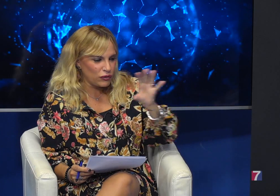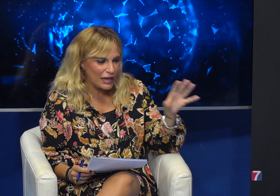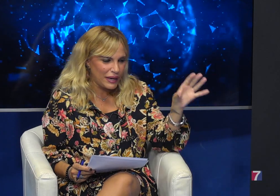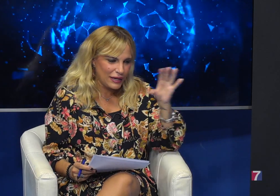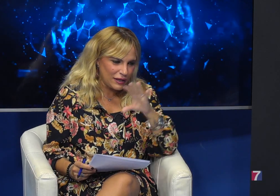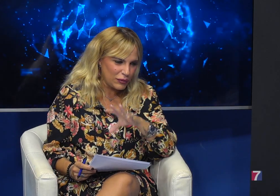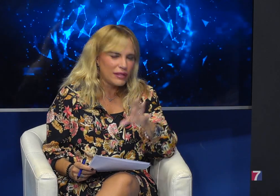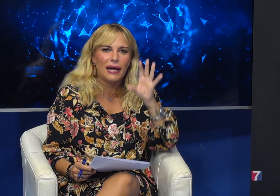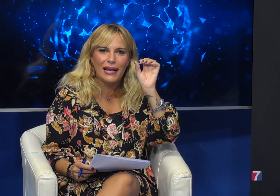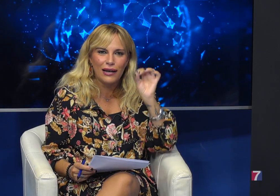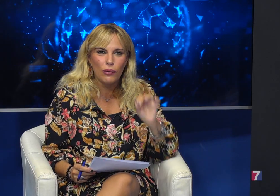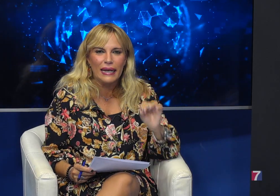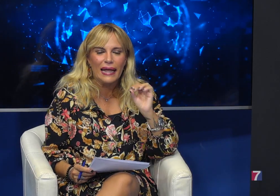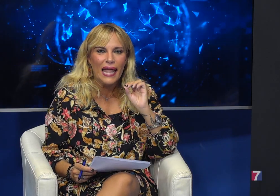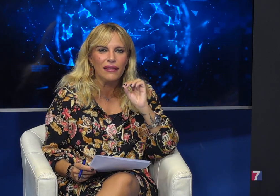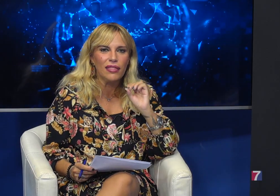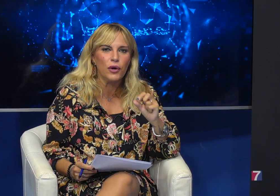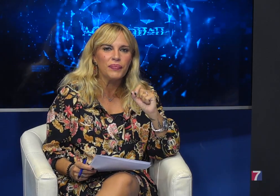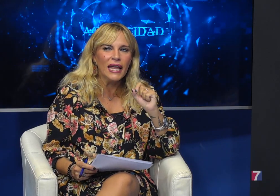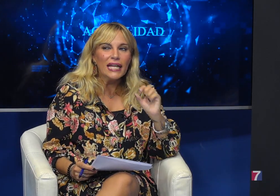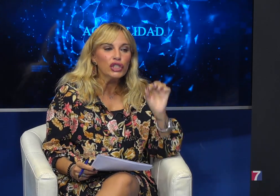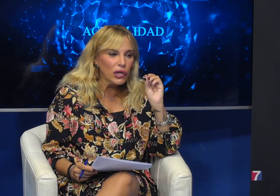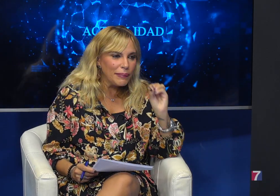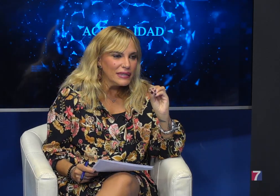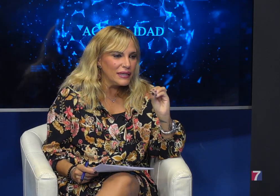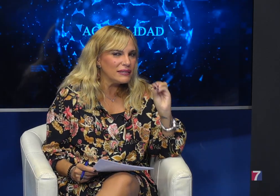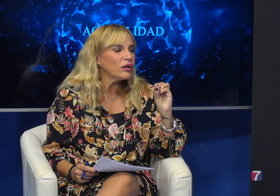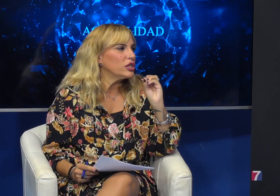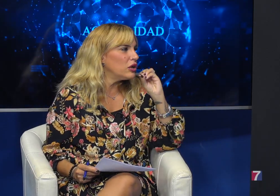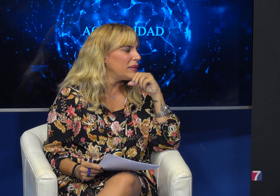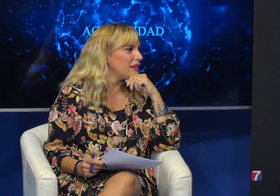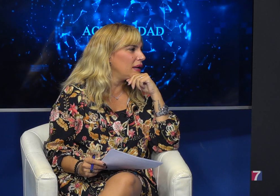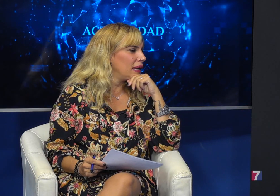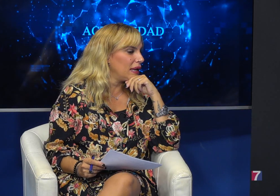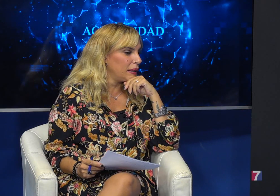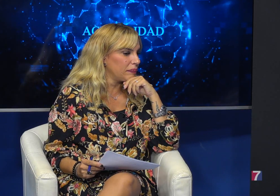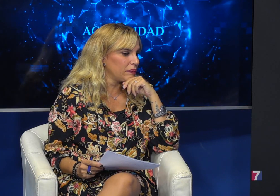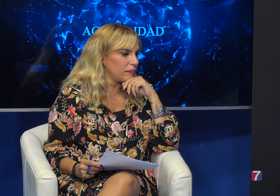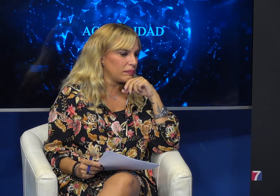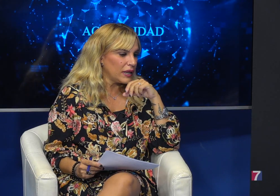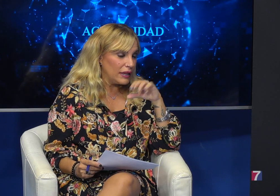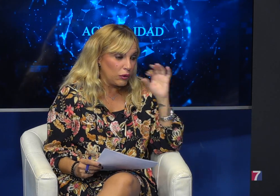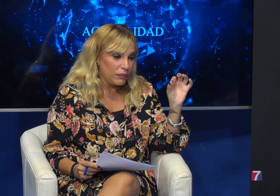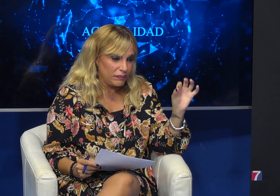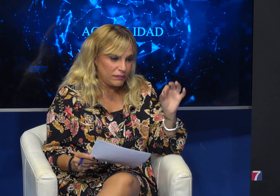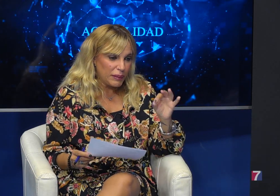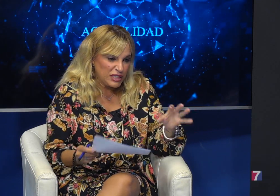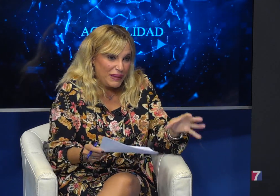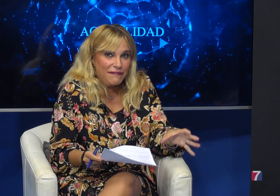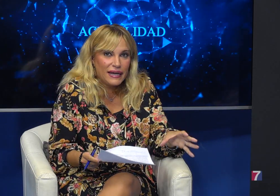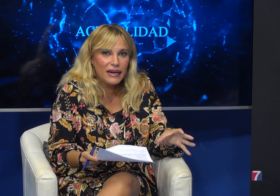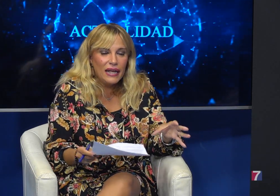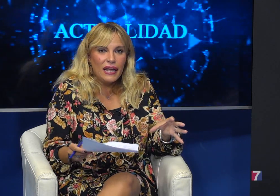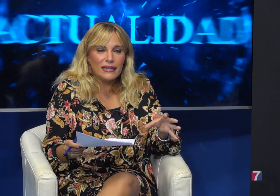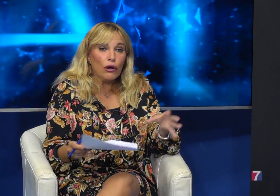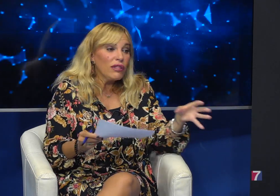ni octava ni undécima, la novena edición, solamente en esta ocasión, Marce, y vamos a